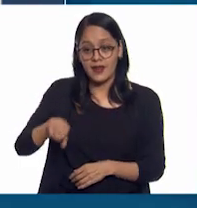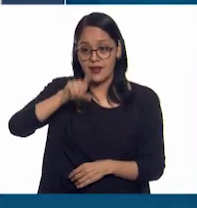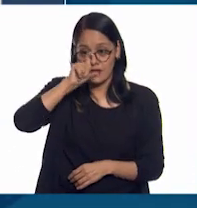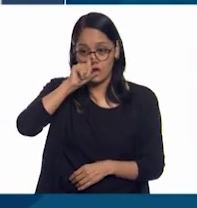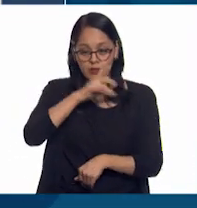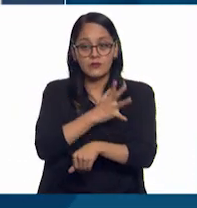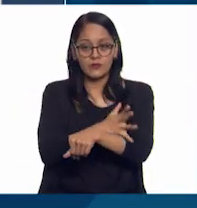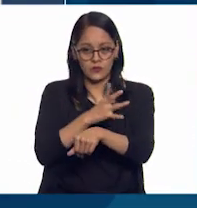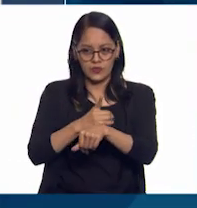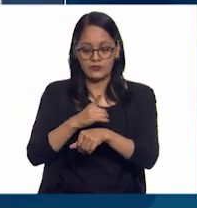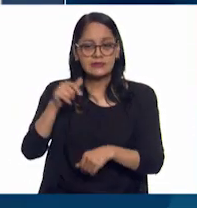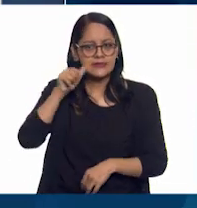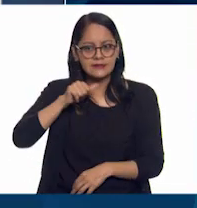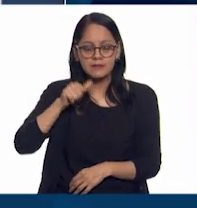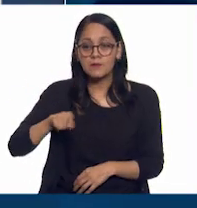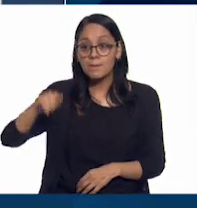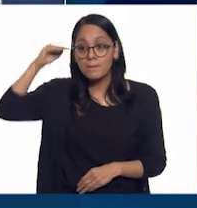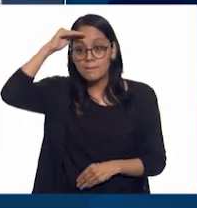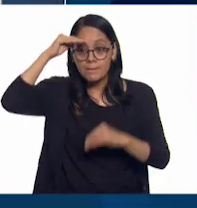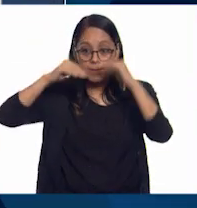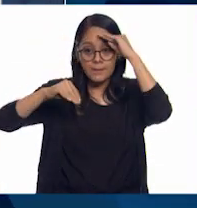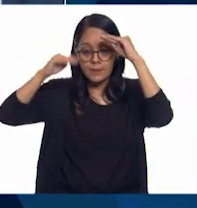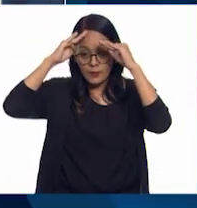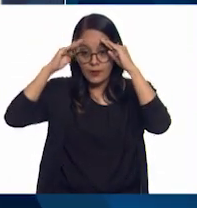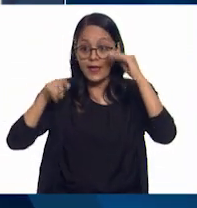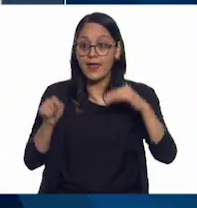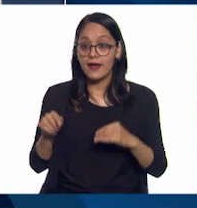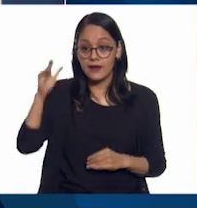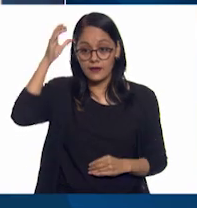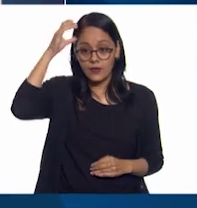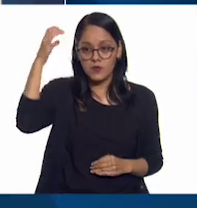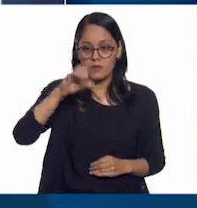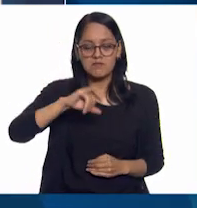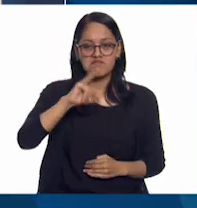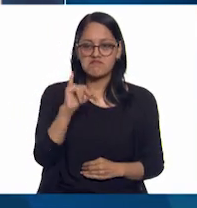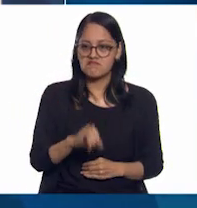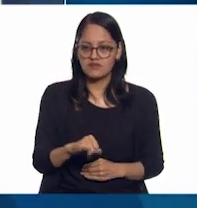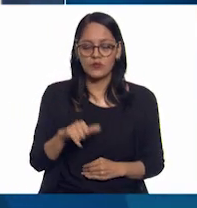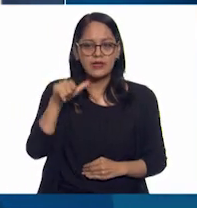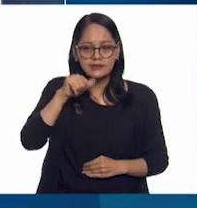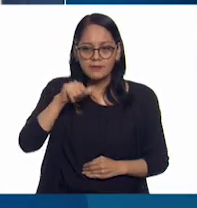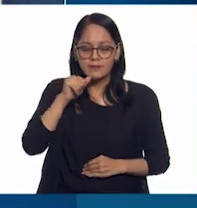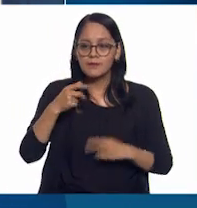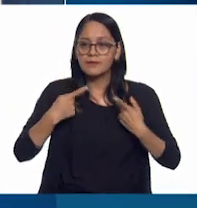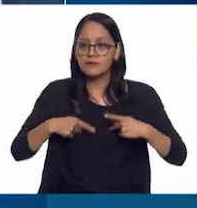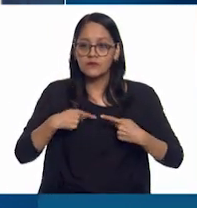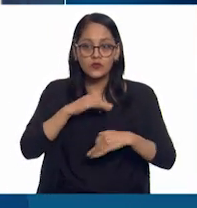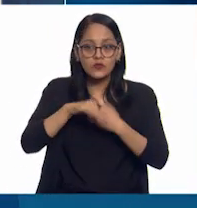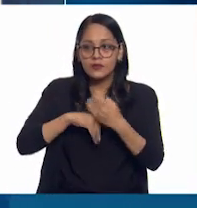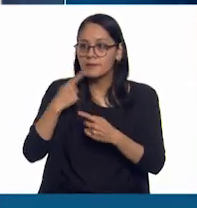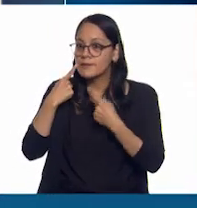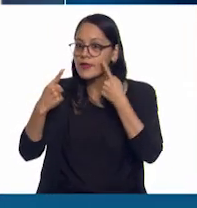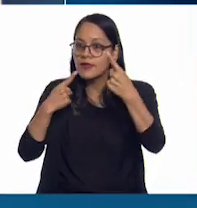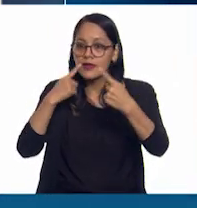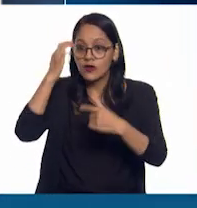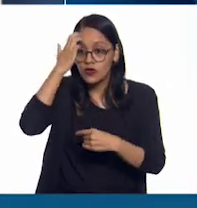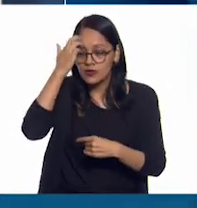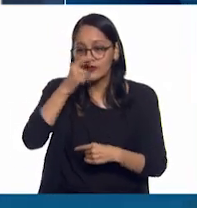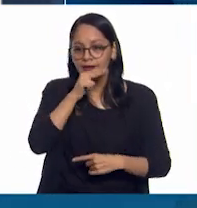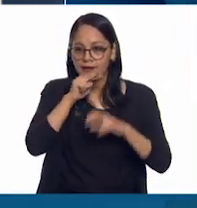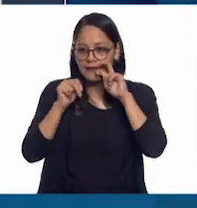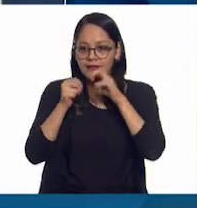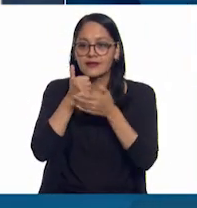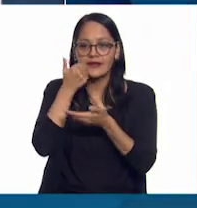siempre dice lo que está pensando, pero nunca es cruel y se preocupa por todas las personas que él conoce. Aunque hemos